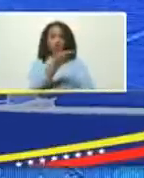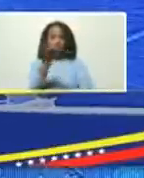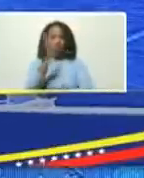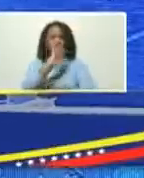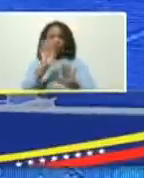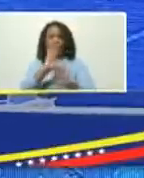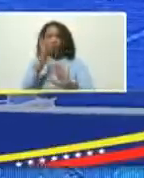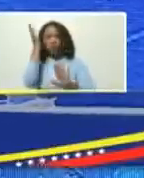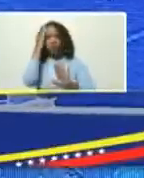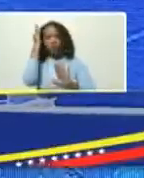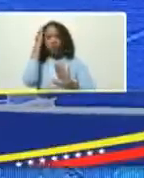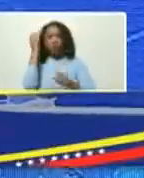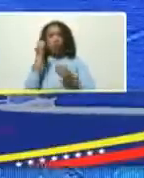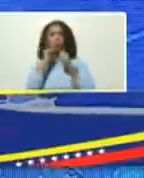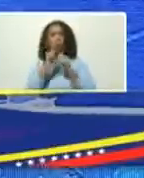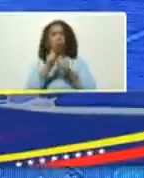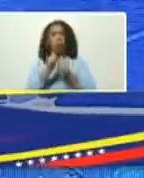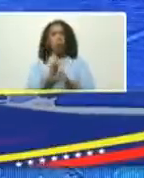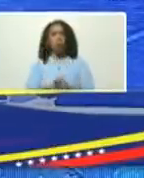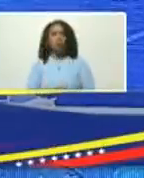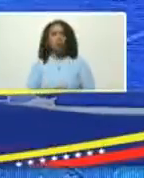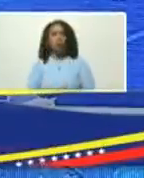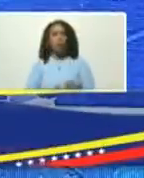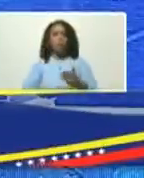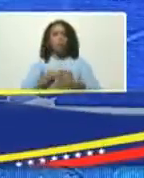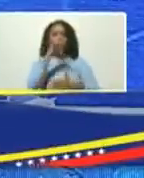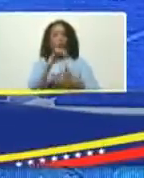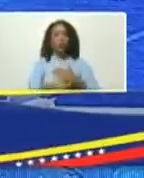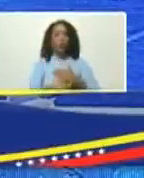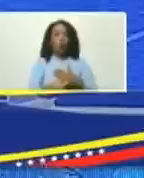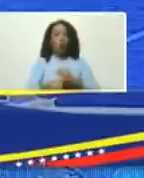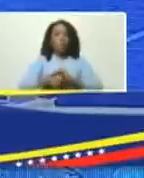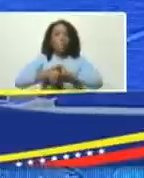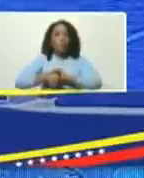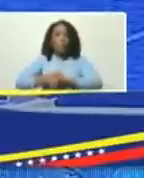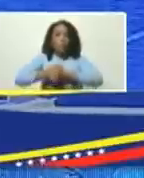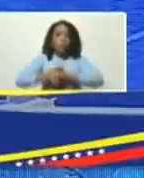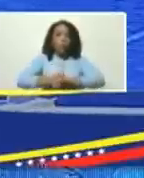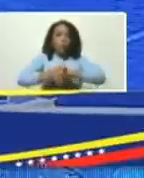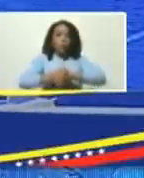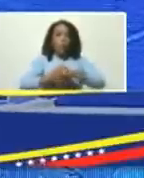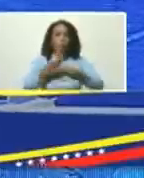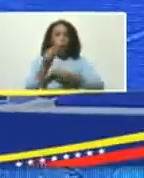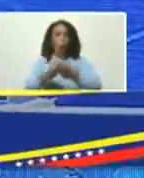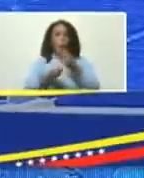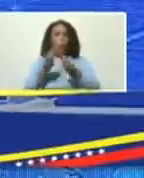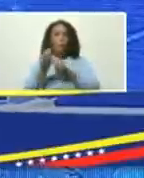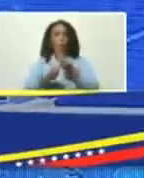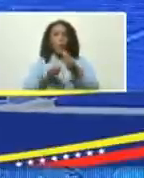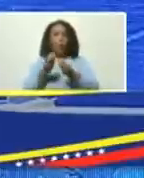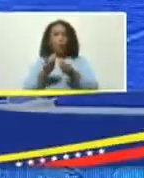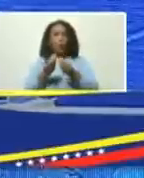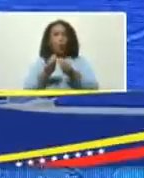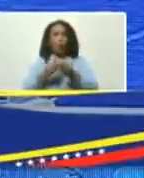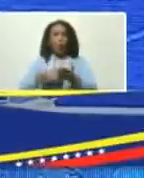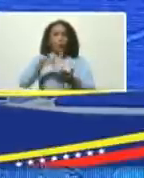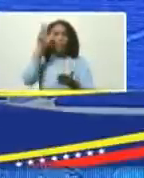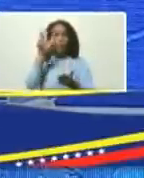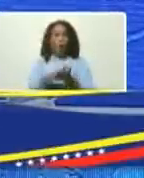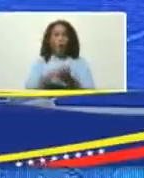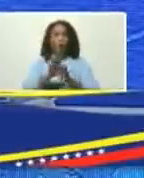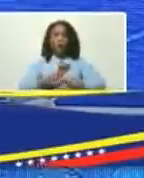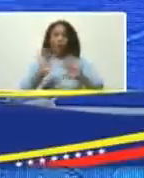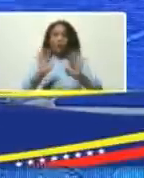muy bien el proyecto la tortuga como está aprobado ya